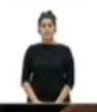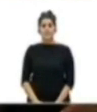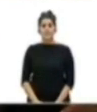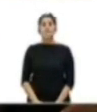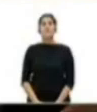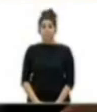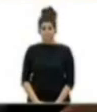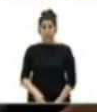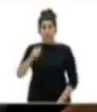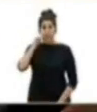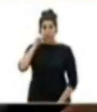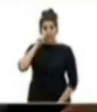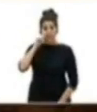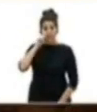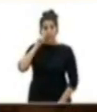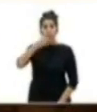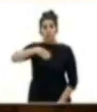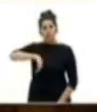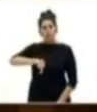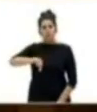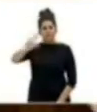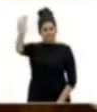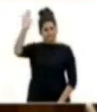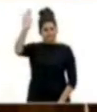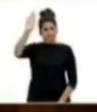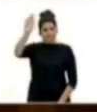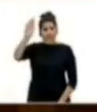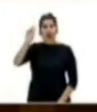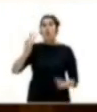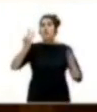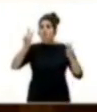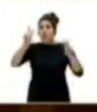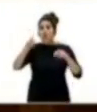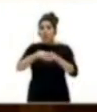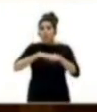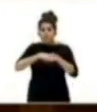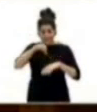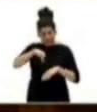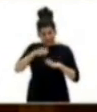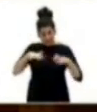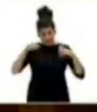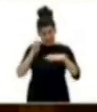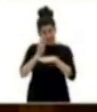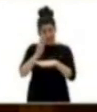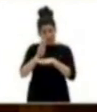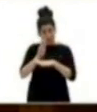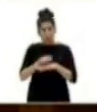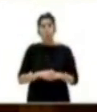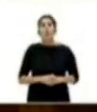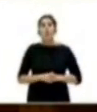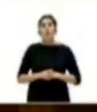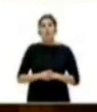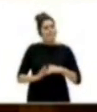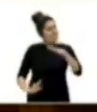Sobre turismo, también queremos hacer un llamamiento a los ejecutivos que salgan de este Parlamento. Le exigimos la